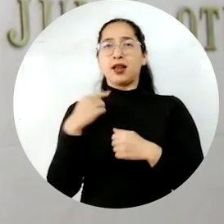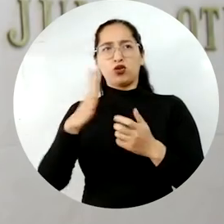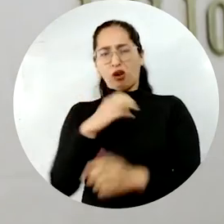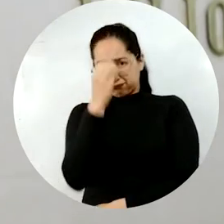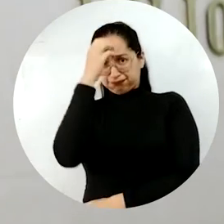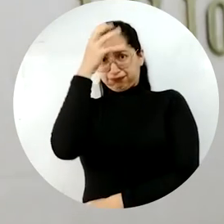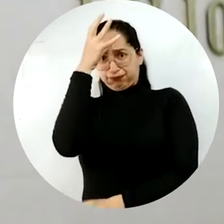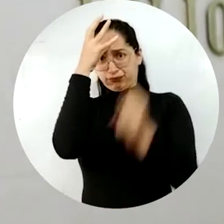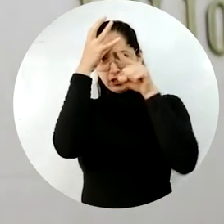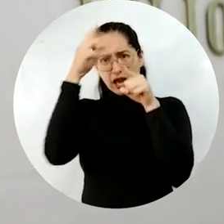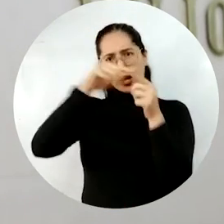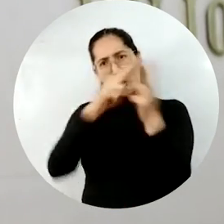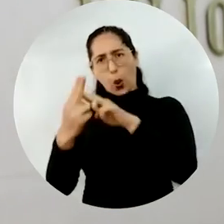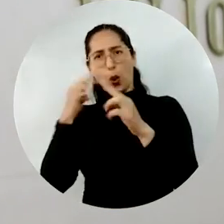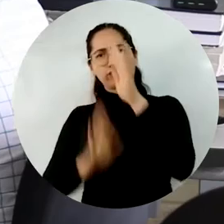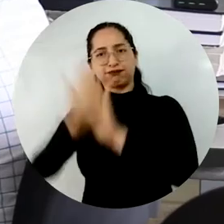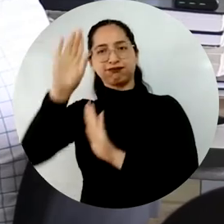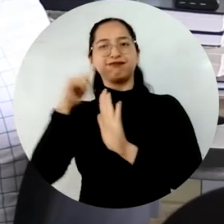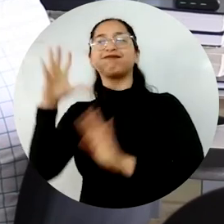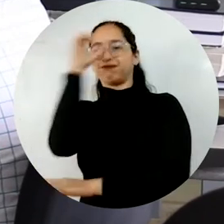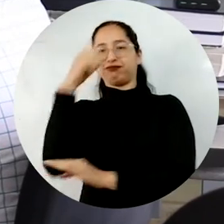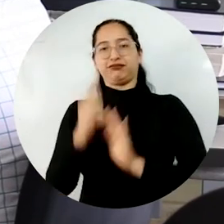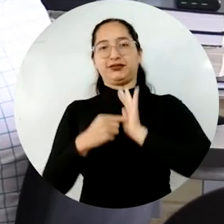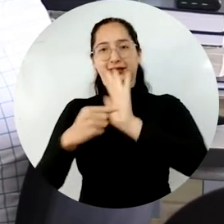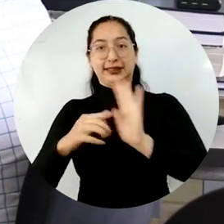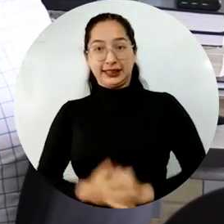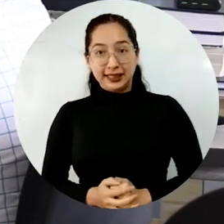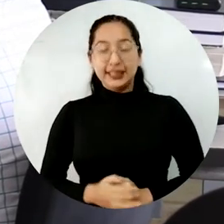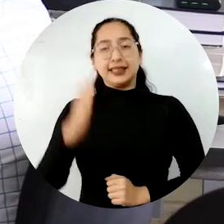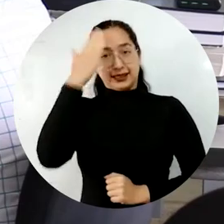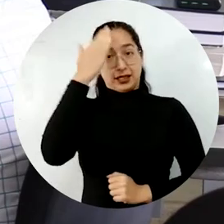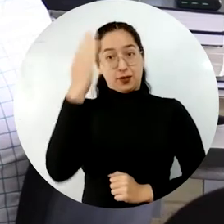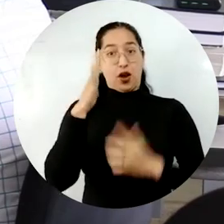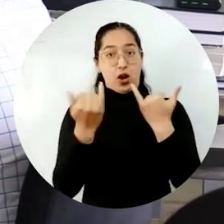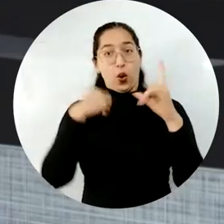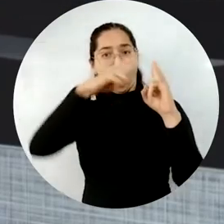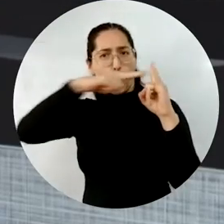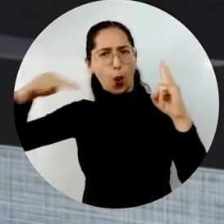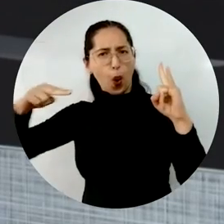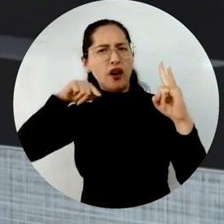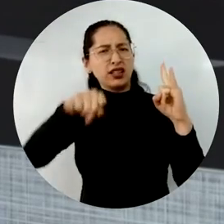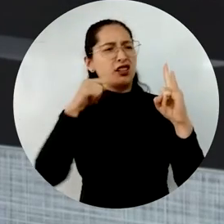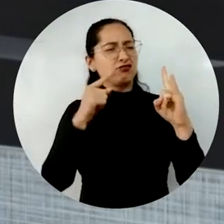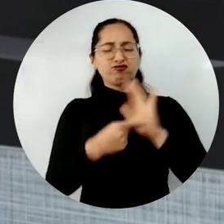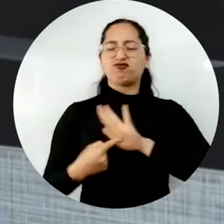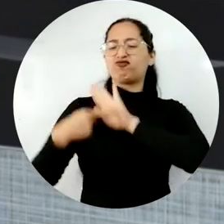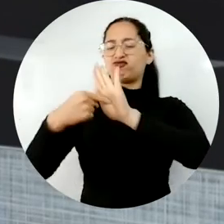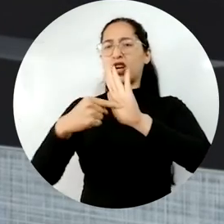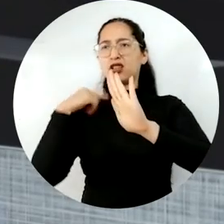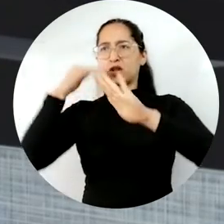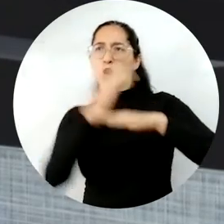reconocimiento, porque durante los últimos 20 años lo que se ha hecho en la universidad ha sido realmente extraordinario. La universidad ha venido